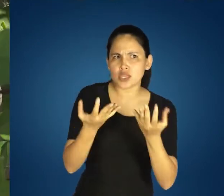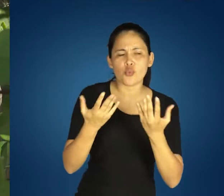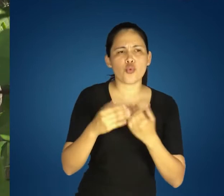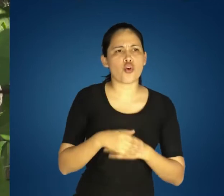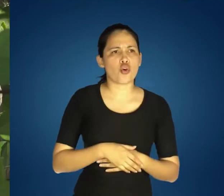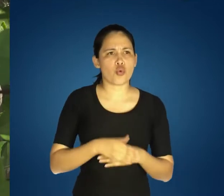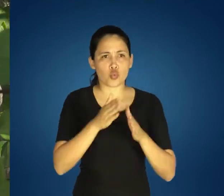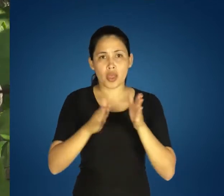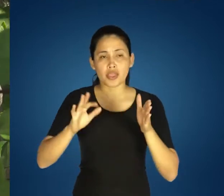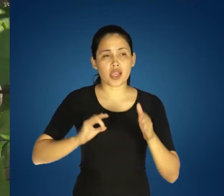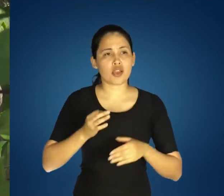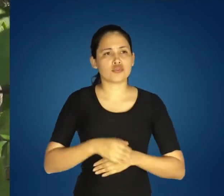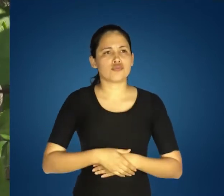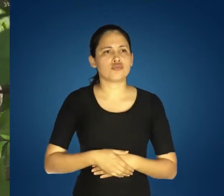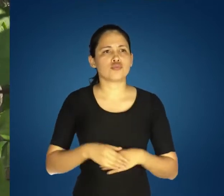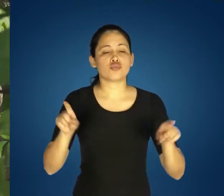durante todo el año